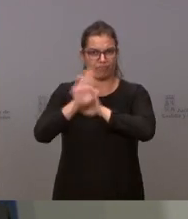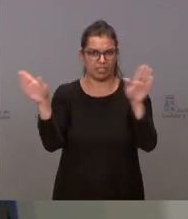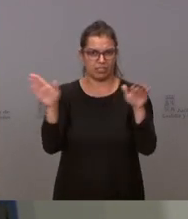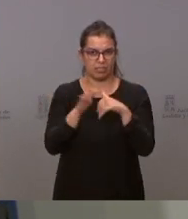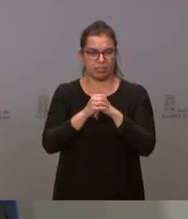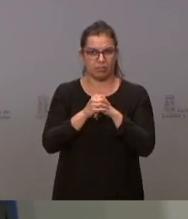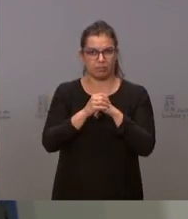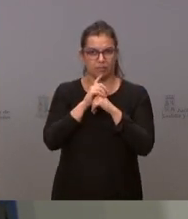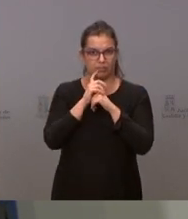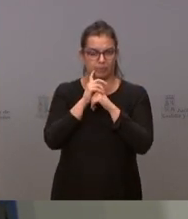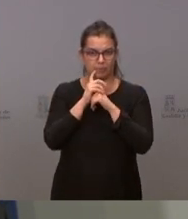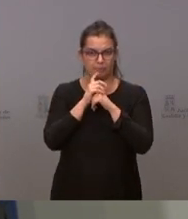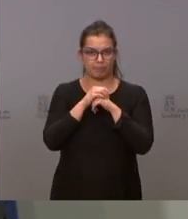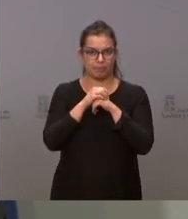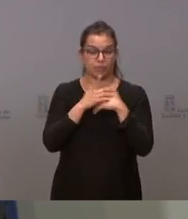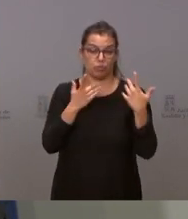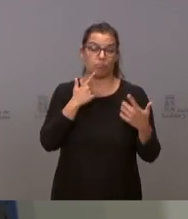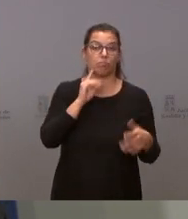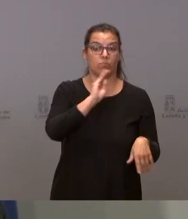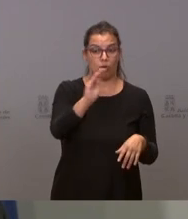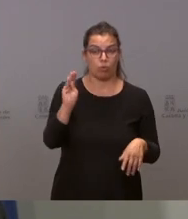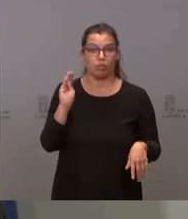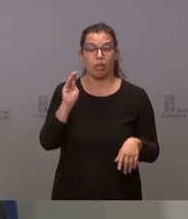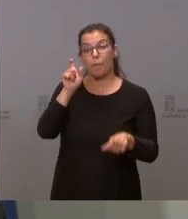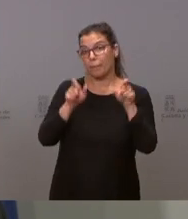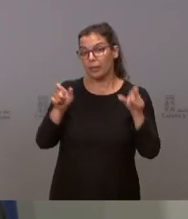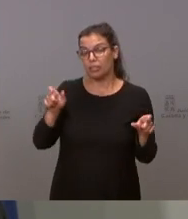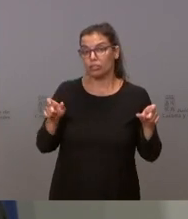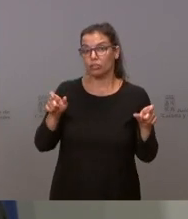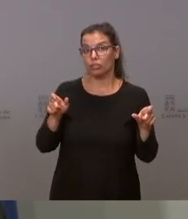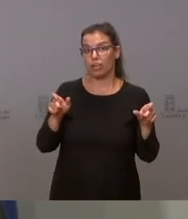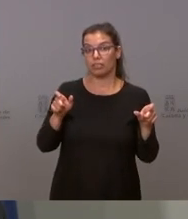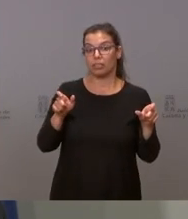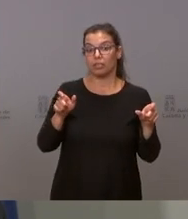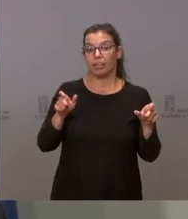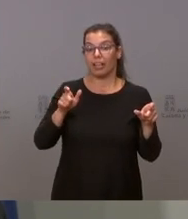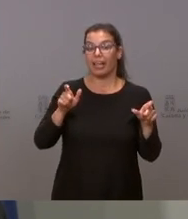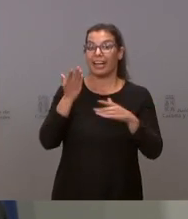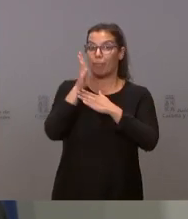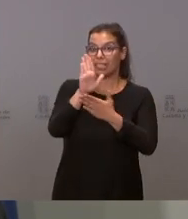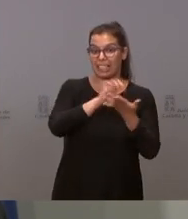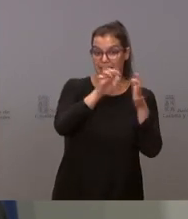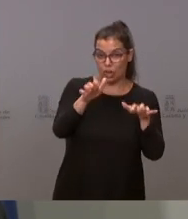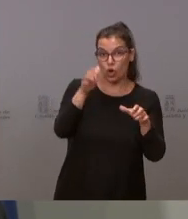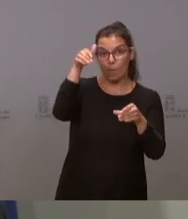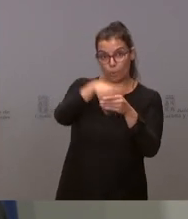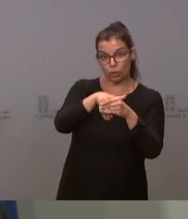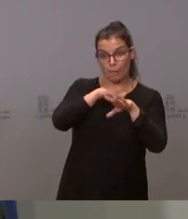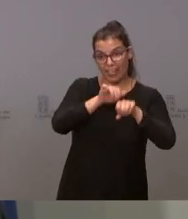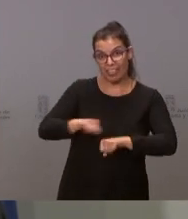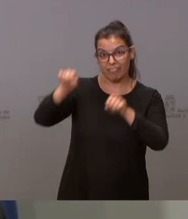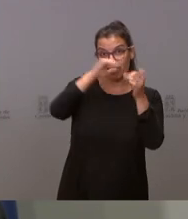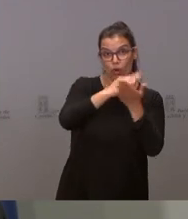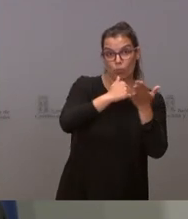es qué va a votar como representantes de los ciudadanos de Castilla y León. ¿Van a votar como representantes de la comunidad o como